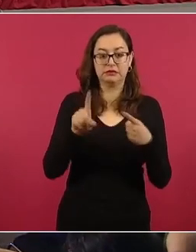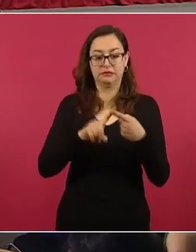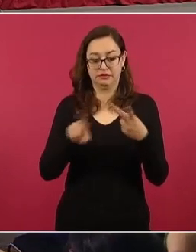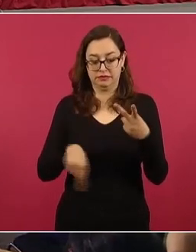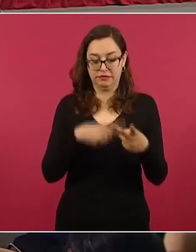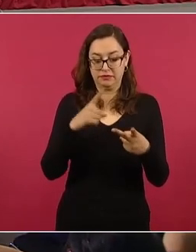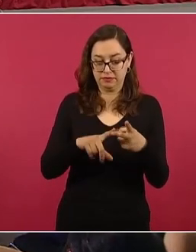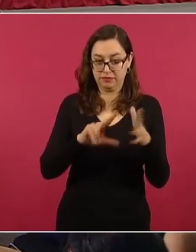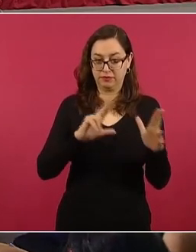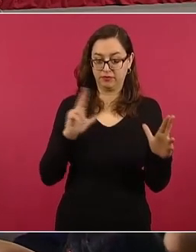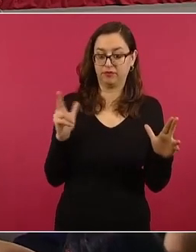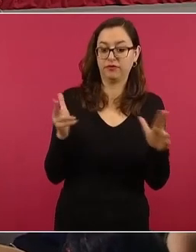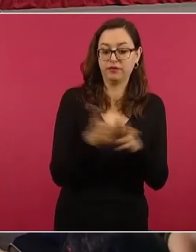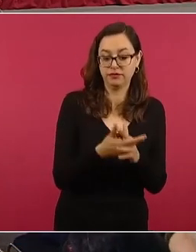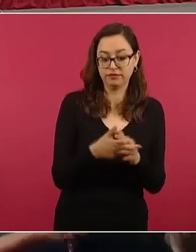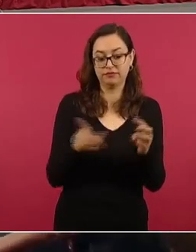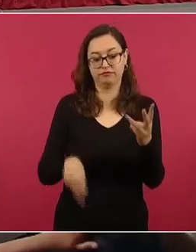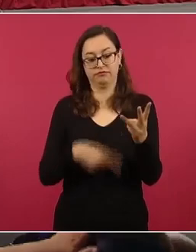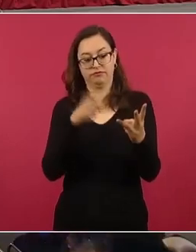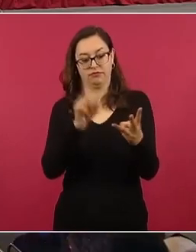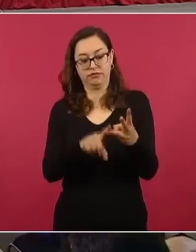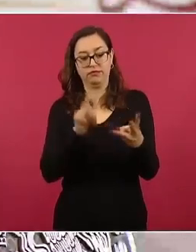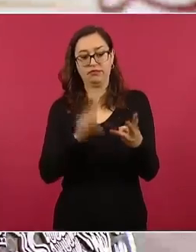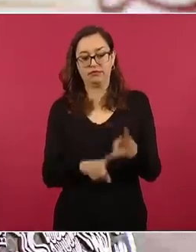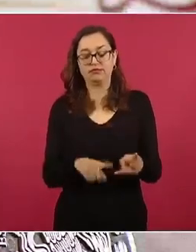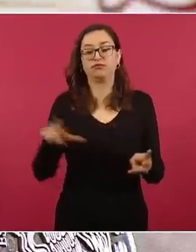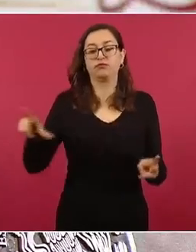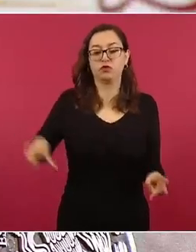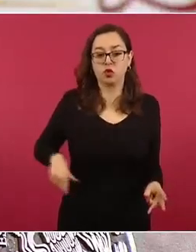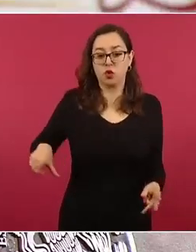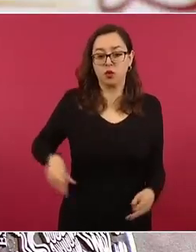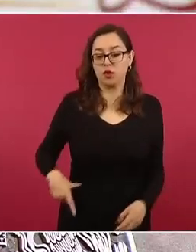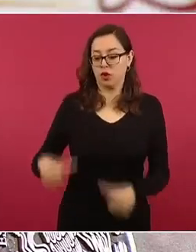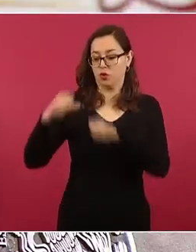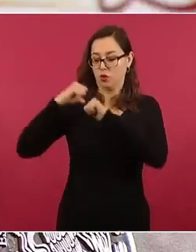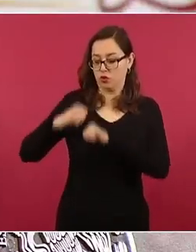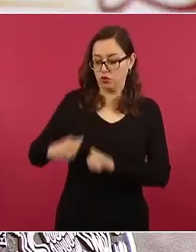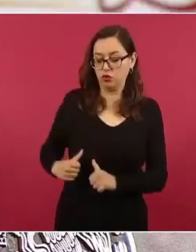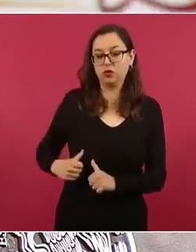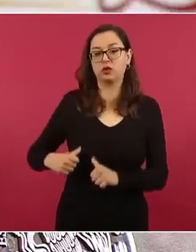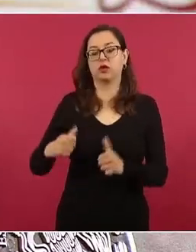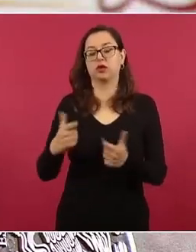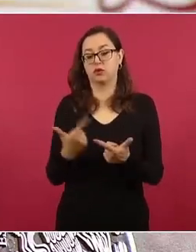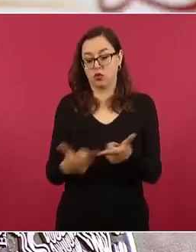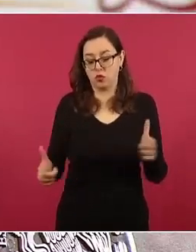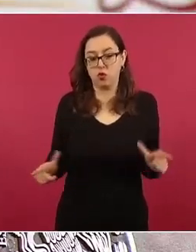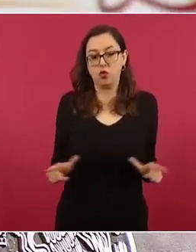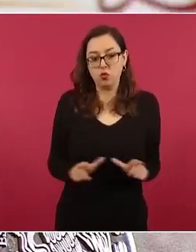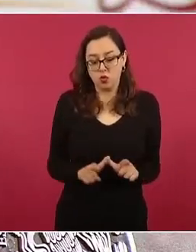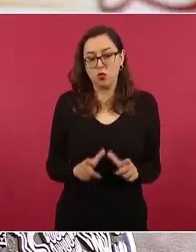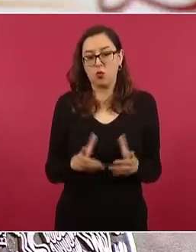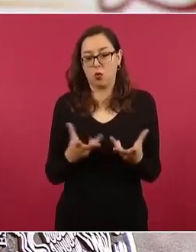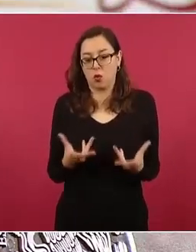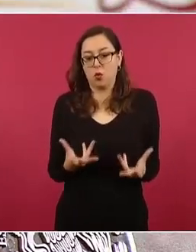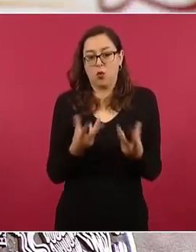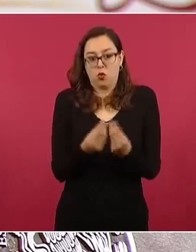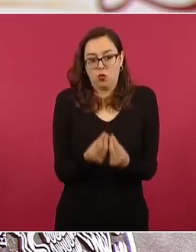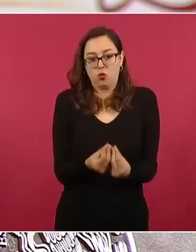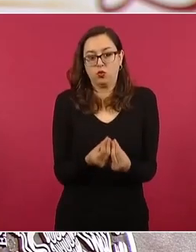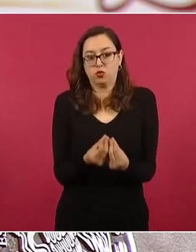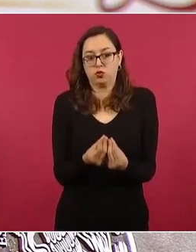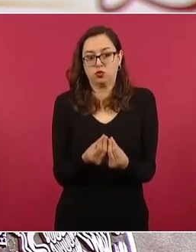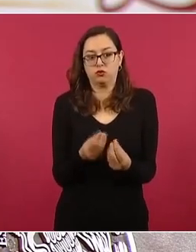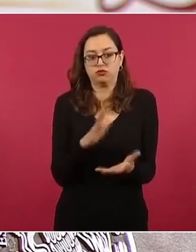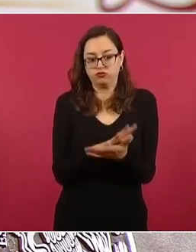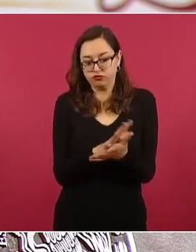el homicidio, la participación e involucramiento de agentes estatales o grupos de personas que actúan en apoyo y